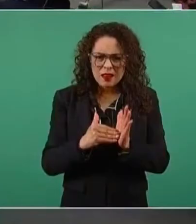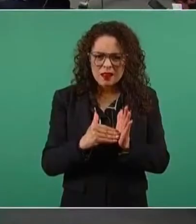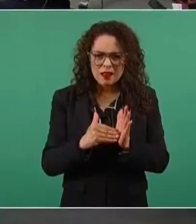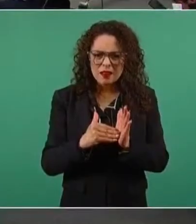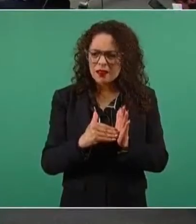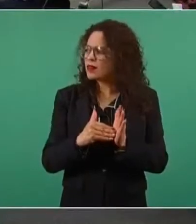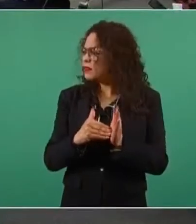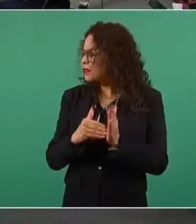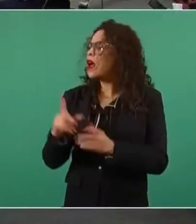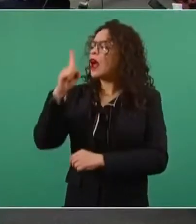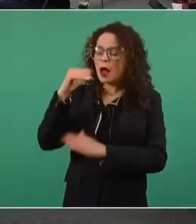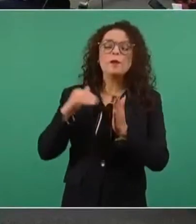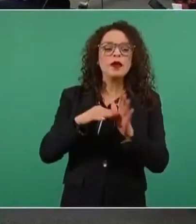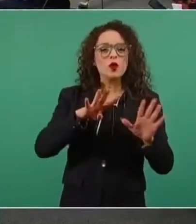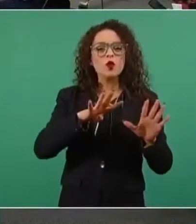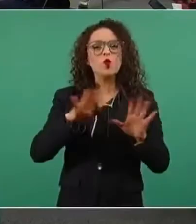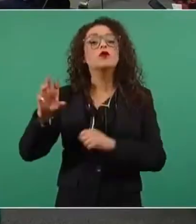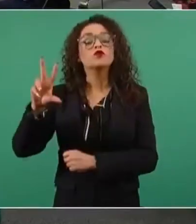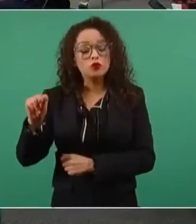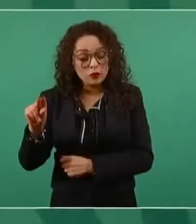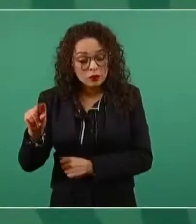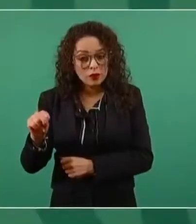cuatrocientos ochenta